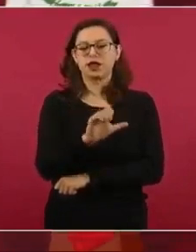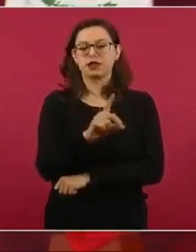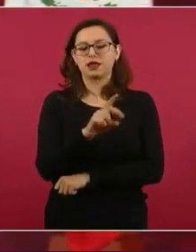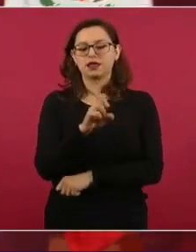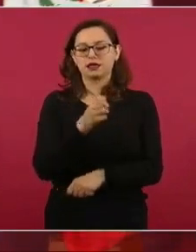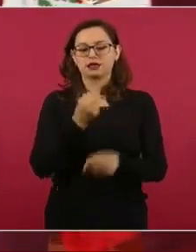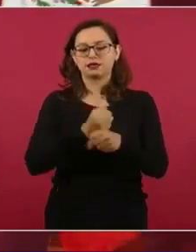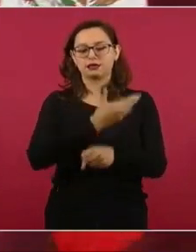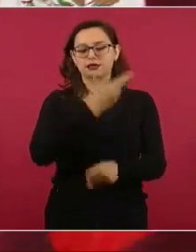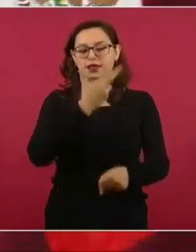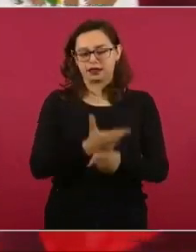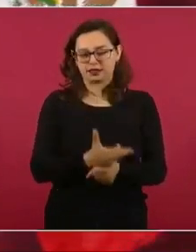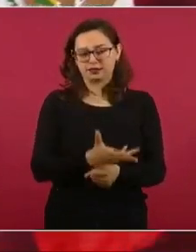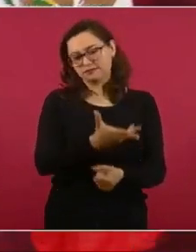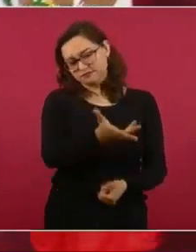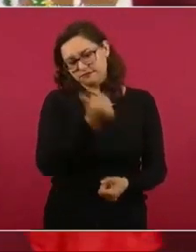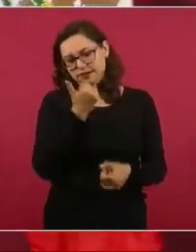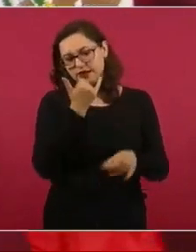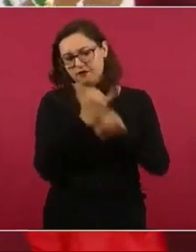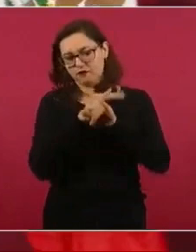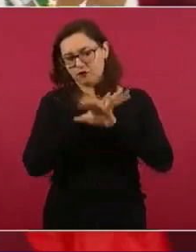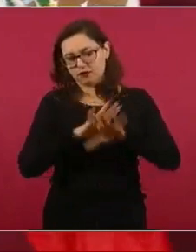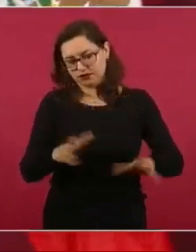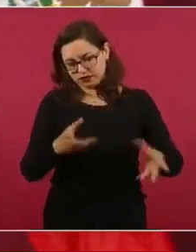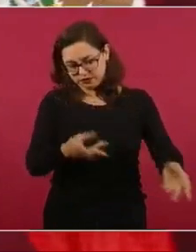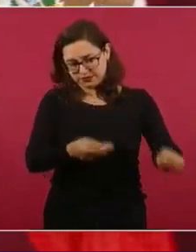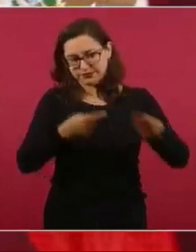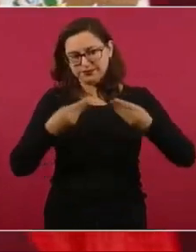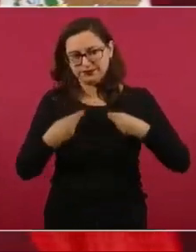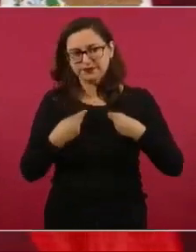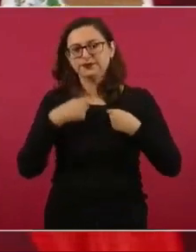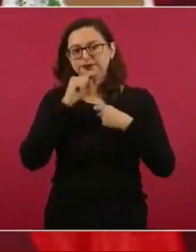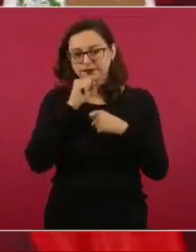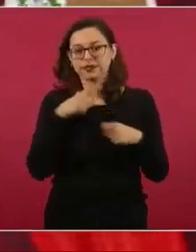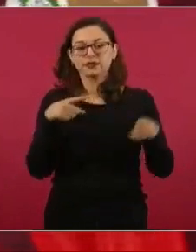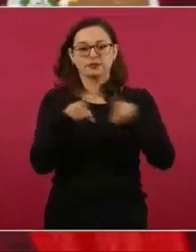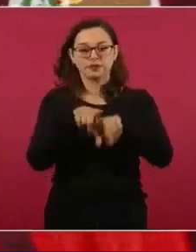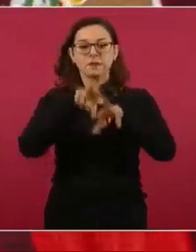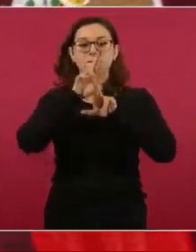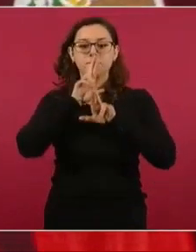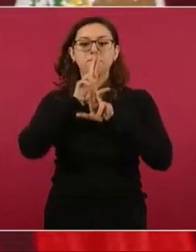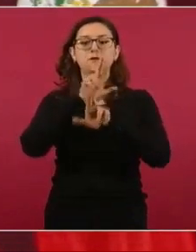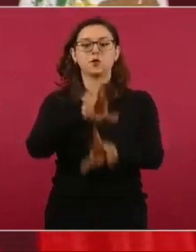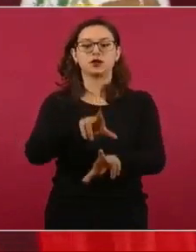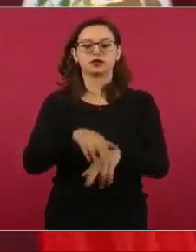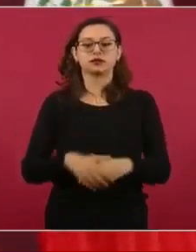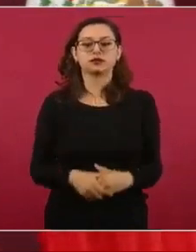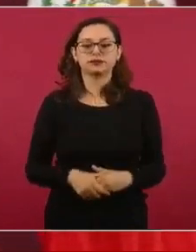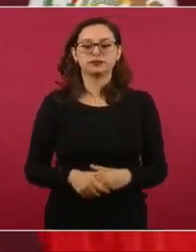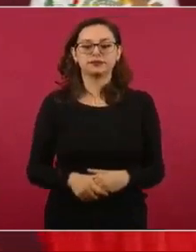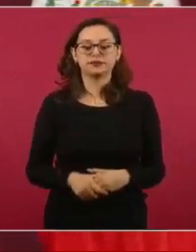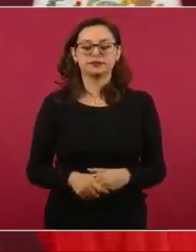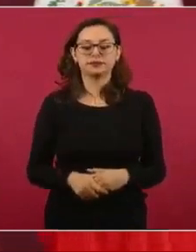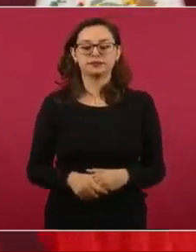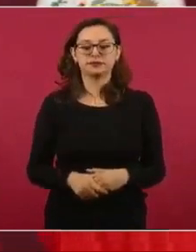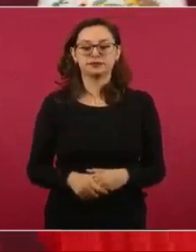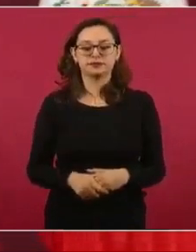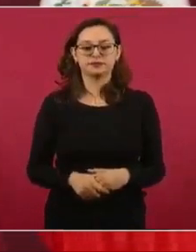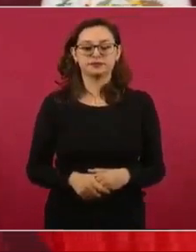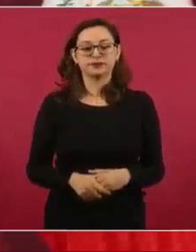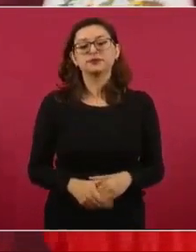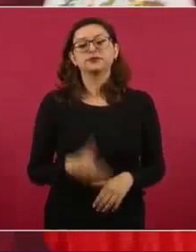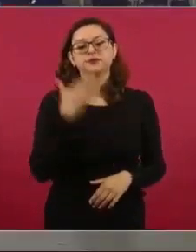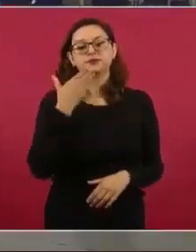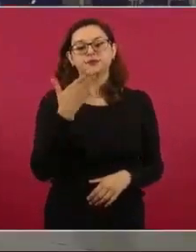a Luisa María, para que nos diga cómo está la situación en el sindicato. Gracias. Muy